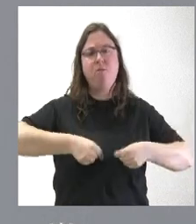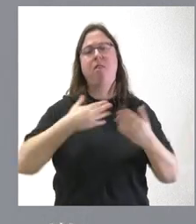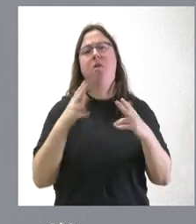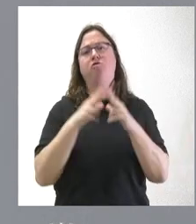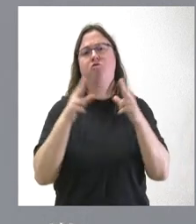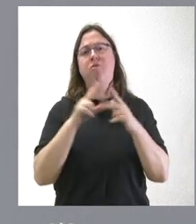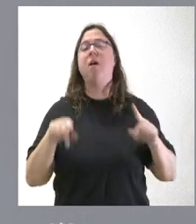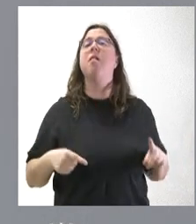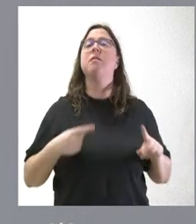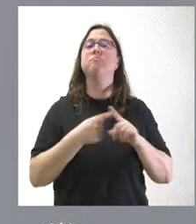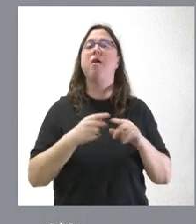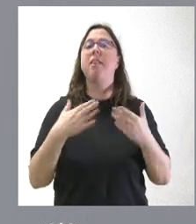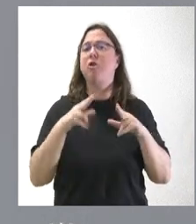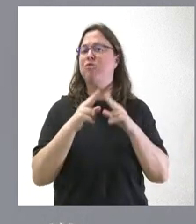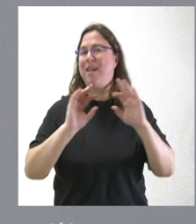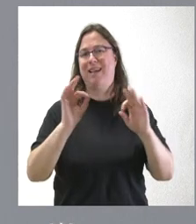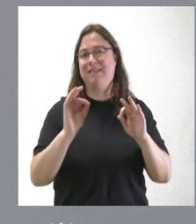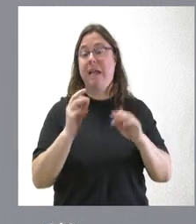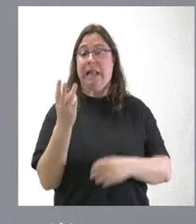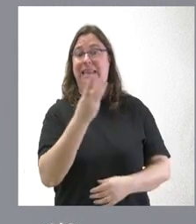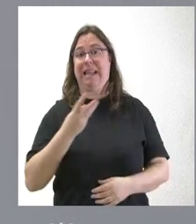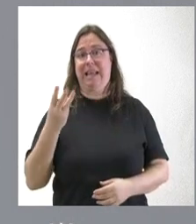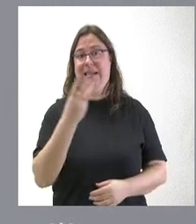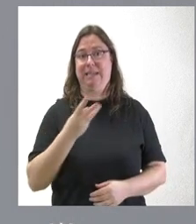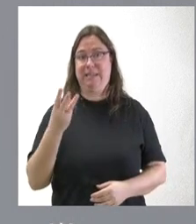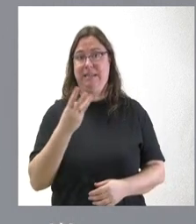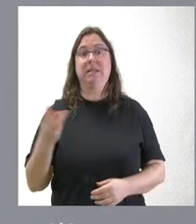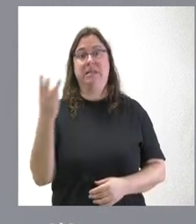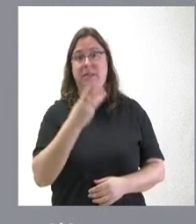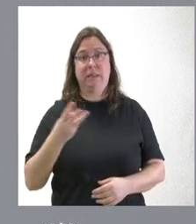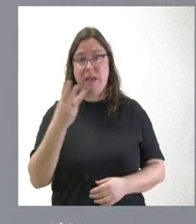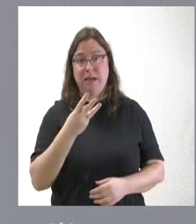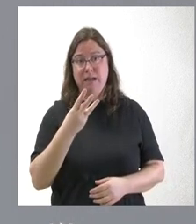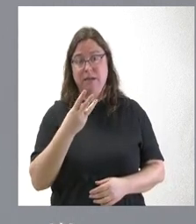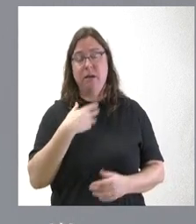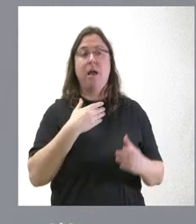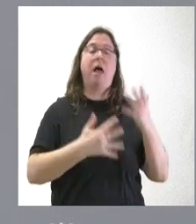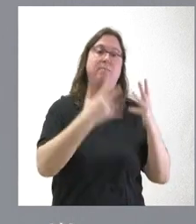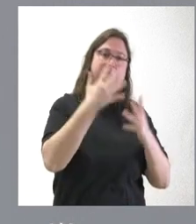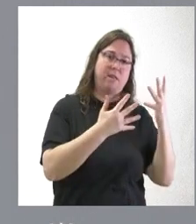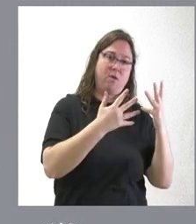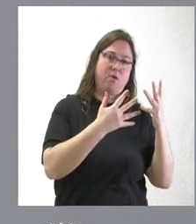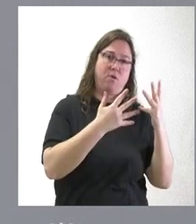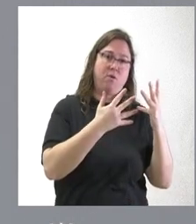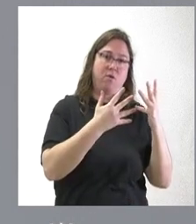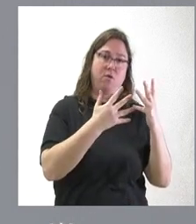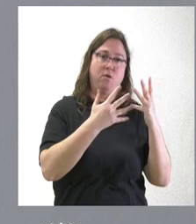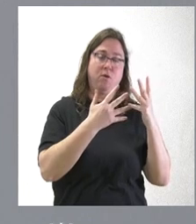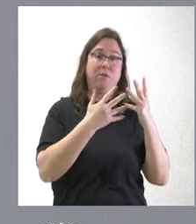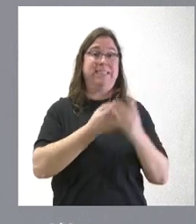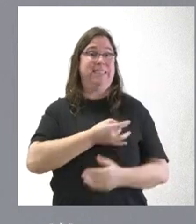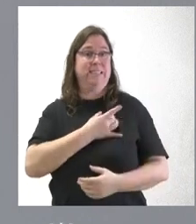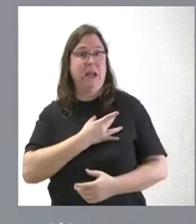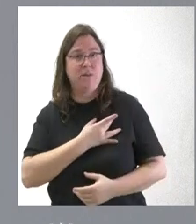diálogo social. Y diálogo social es lo que es, es tripartito. Y dentro del tripartito es administración, son las organizaciones sindicales